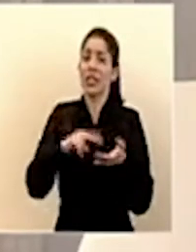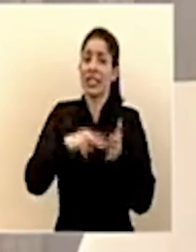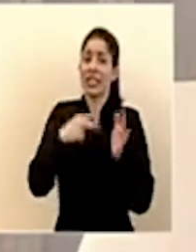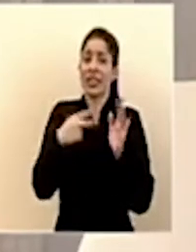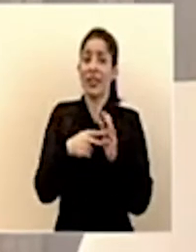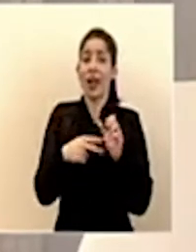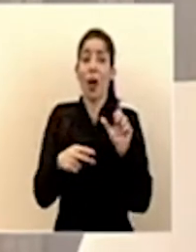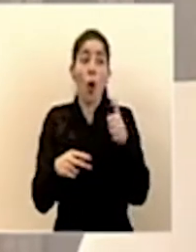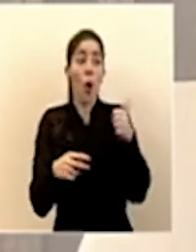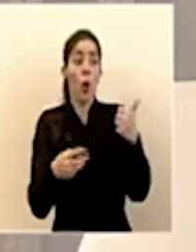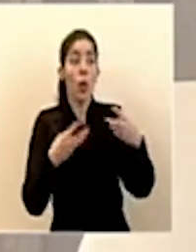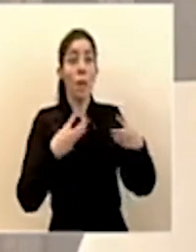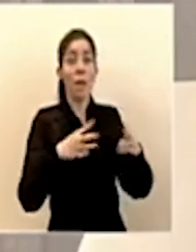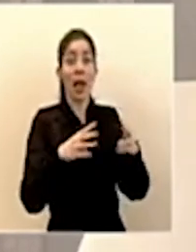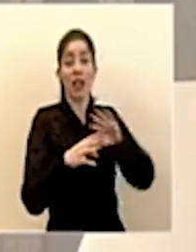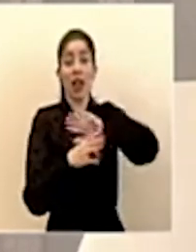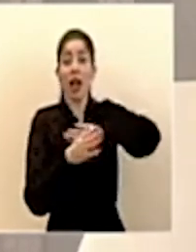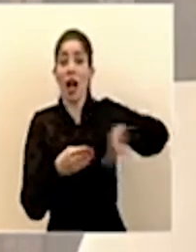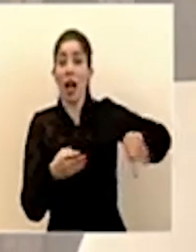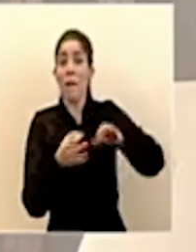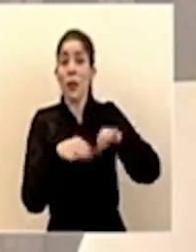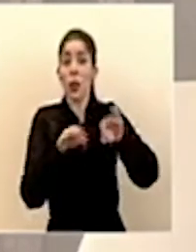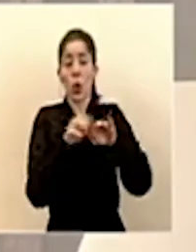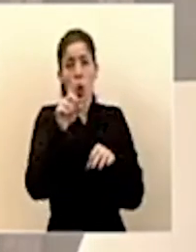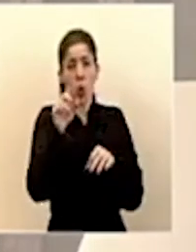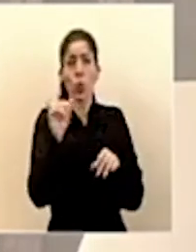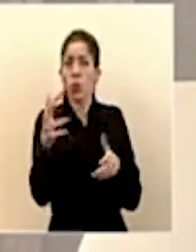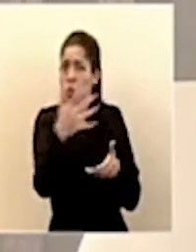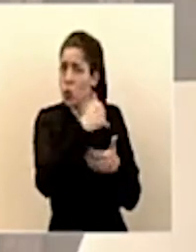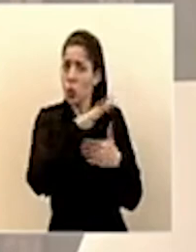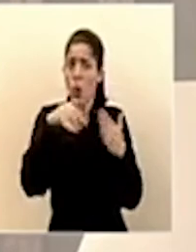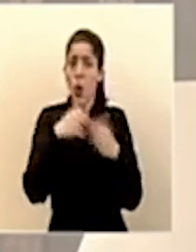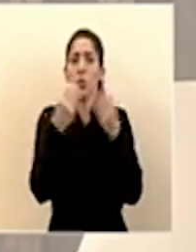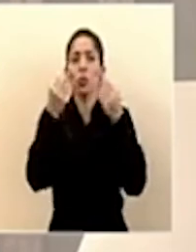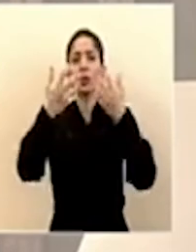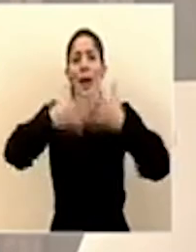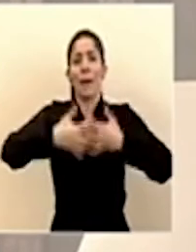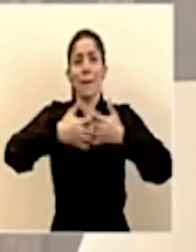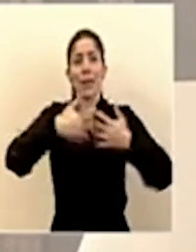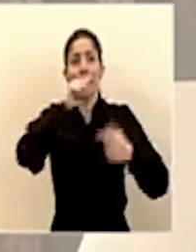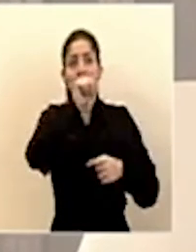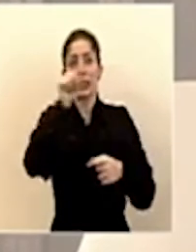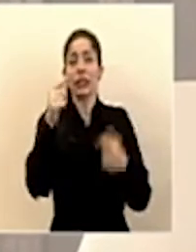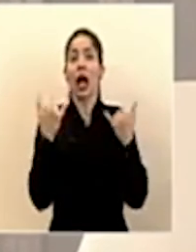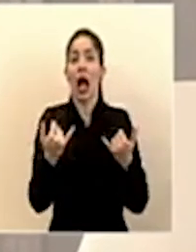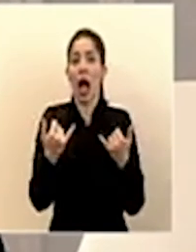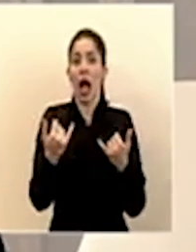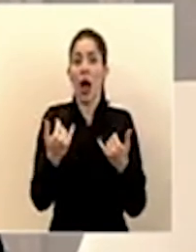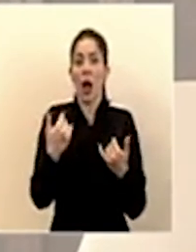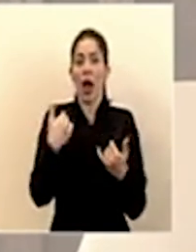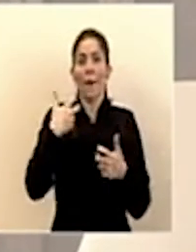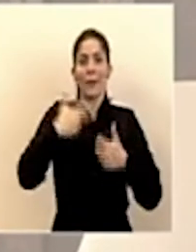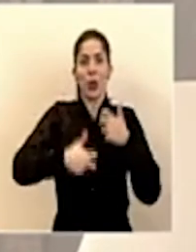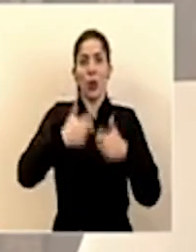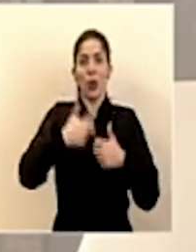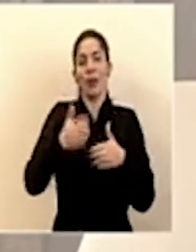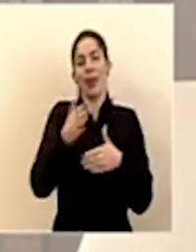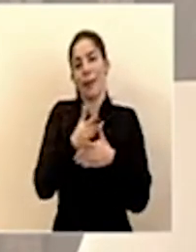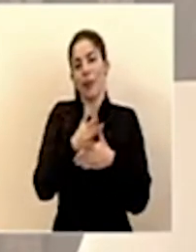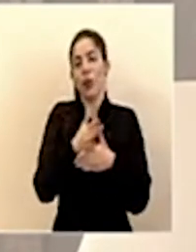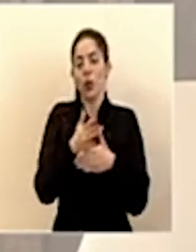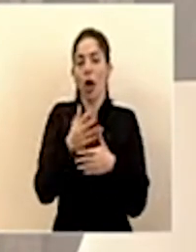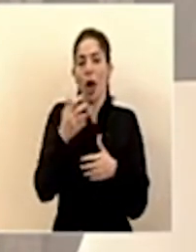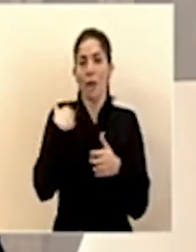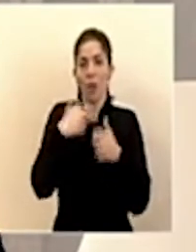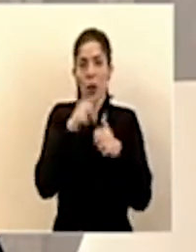otra serie de medidas que puedan ser importantes hay muchas empresas que en este periodo se ven afectadas temporalmente también